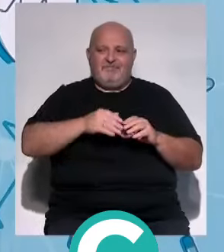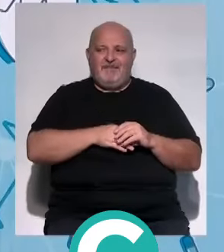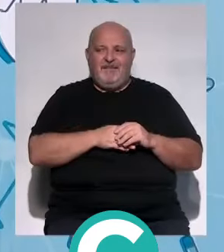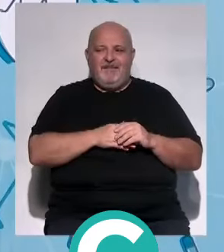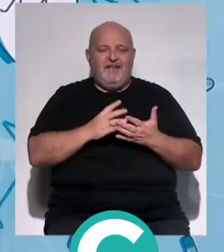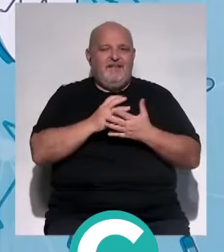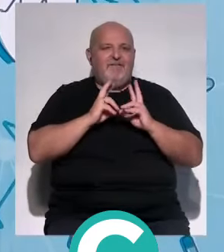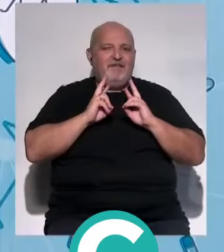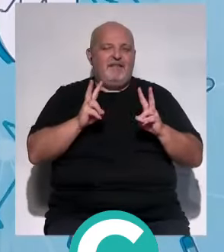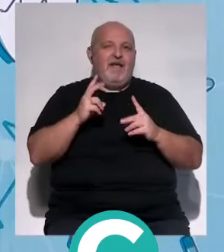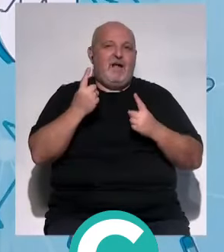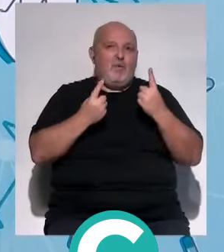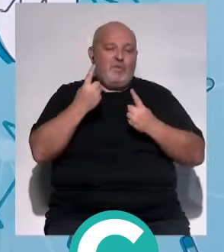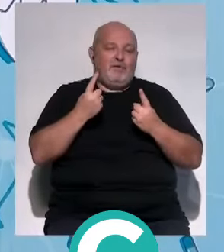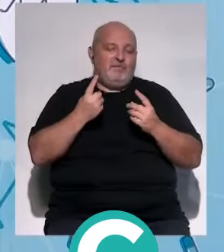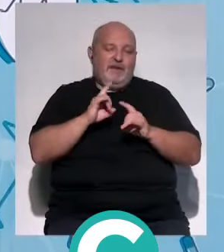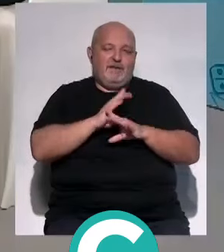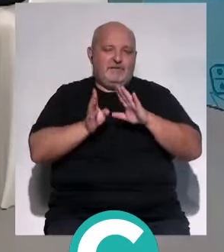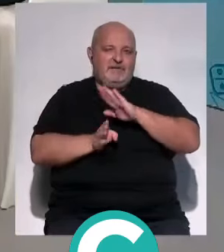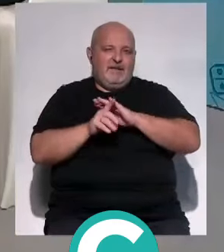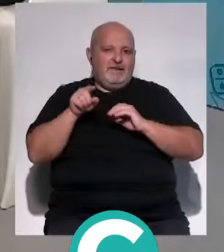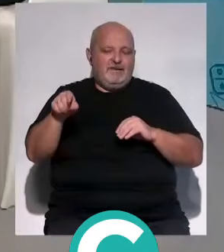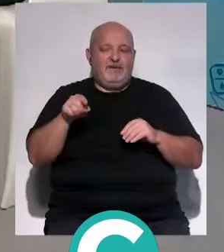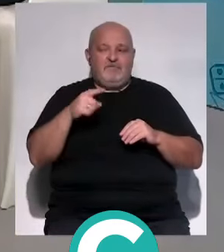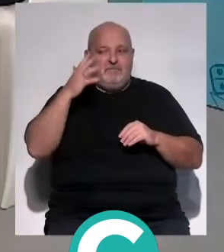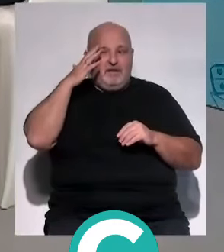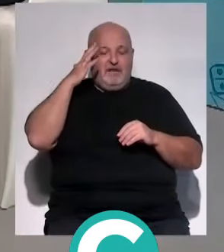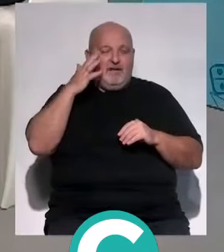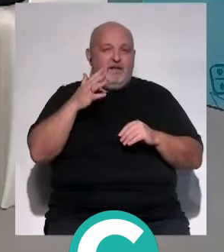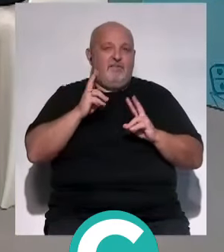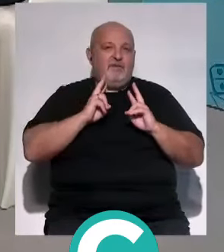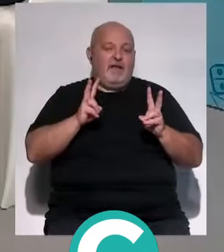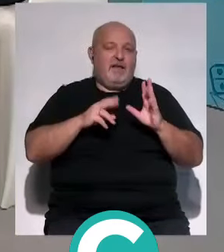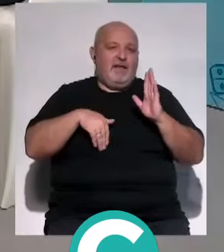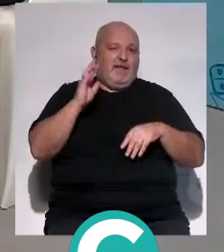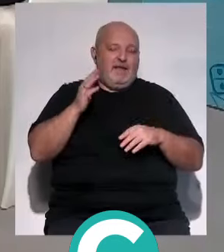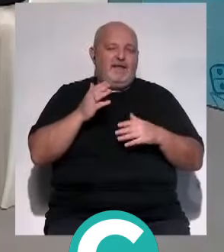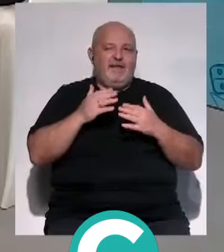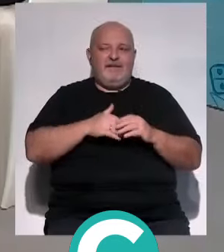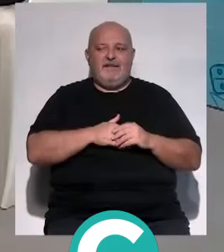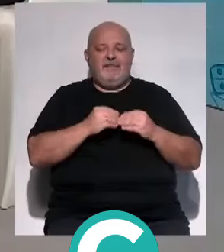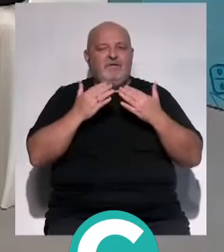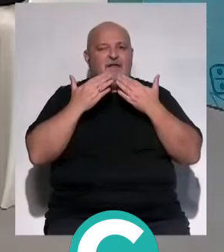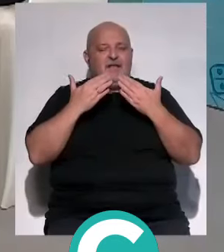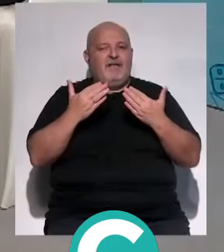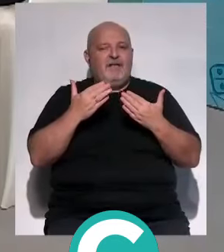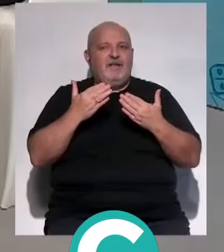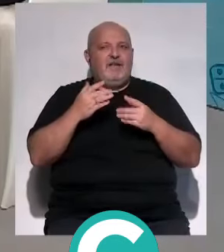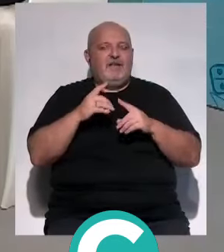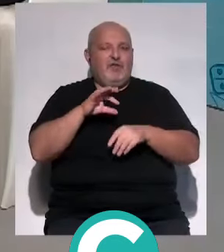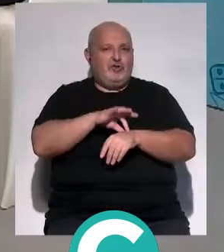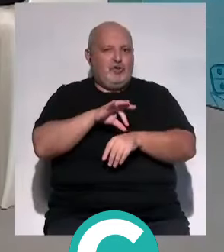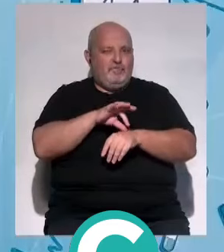las ventajas e inconvenientes, por supuesto que seguiremos ahí. Bueno, seguro que más ventajas que inconvenientes. Muchísimas gracias, doctor